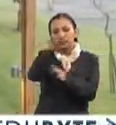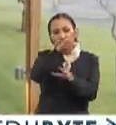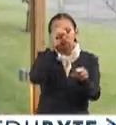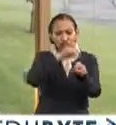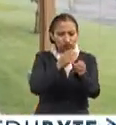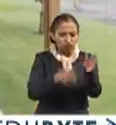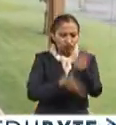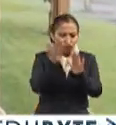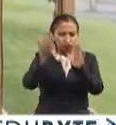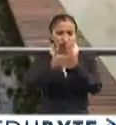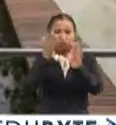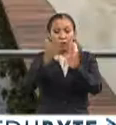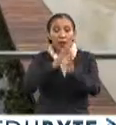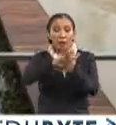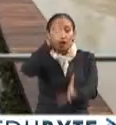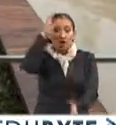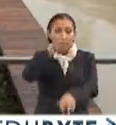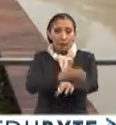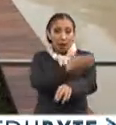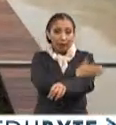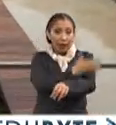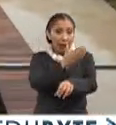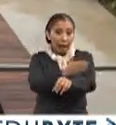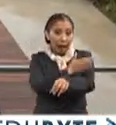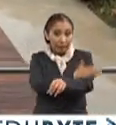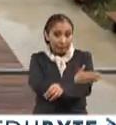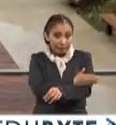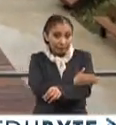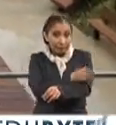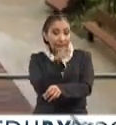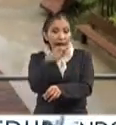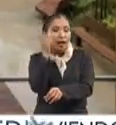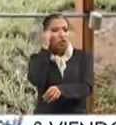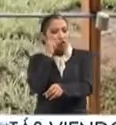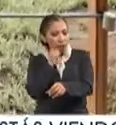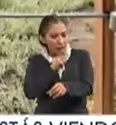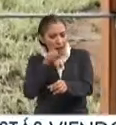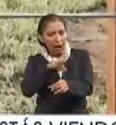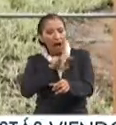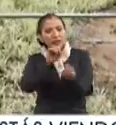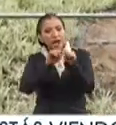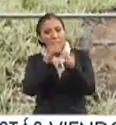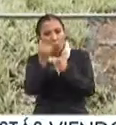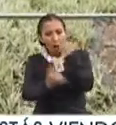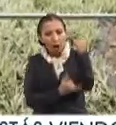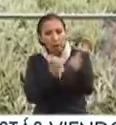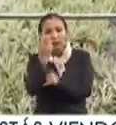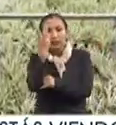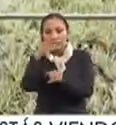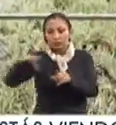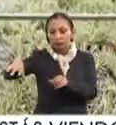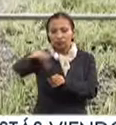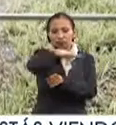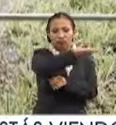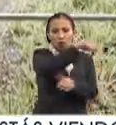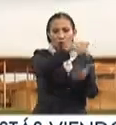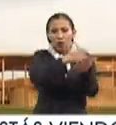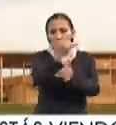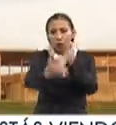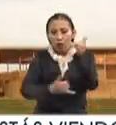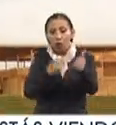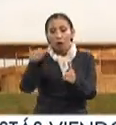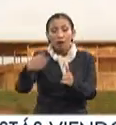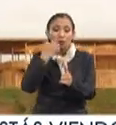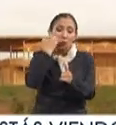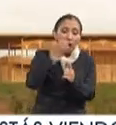fue construido en su mayoría con madera, incluye dormitorios, salas de juego y tres patios. La combinación